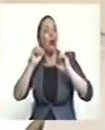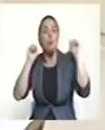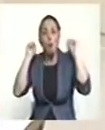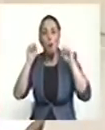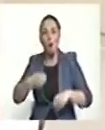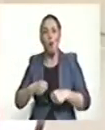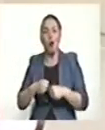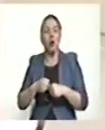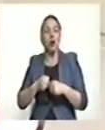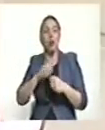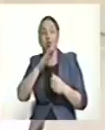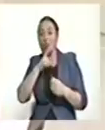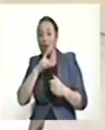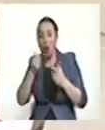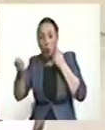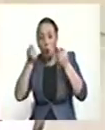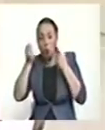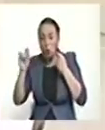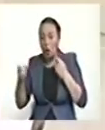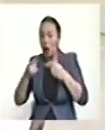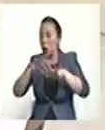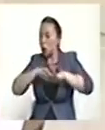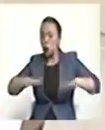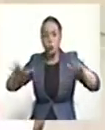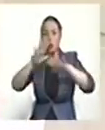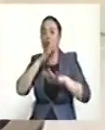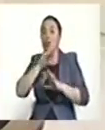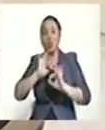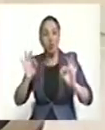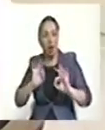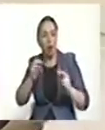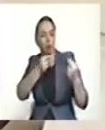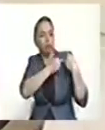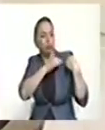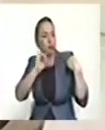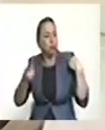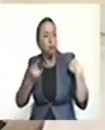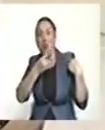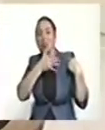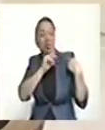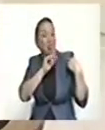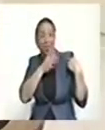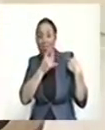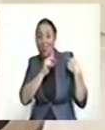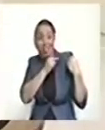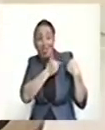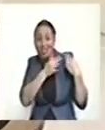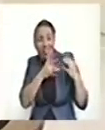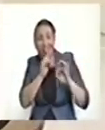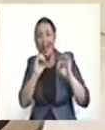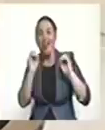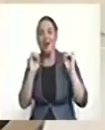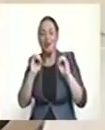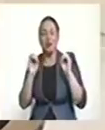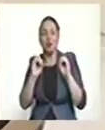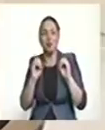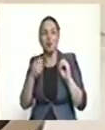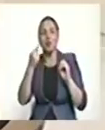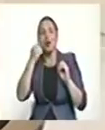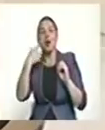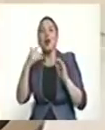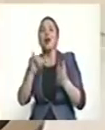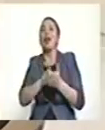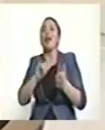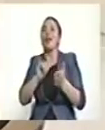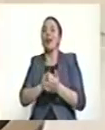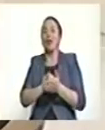que no tenían control territorial ni responsabilidad de mando por acciones que haya cometido esa organización. Como si se trataran de